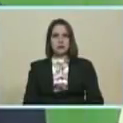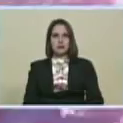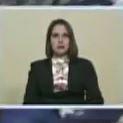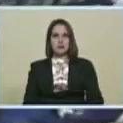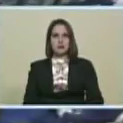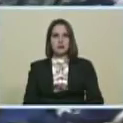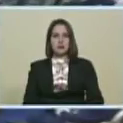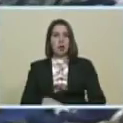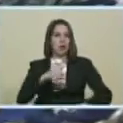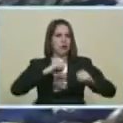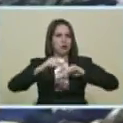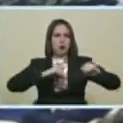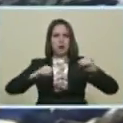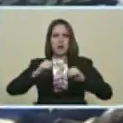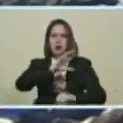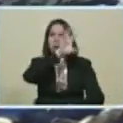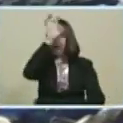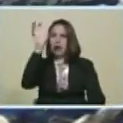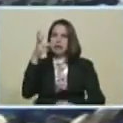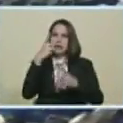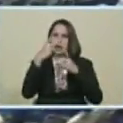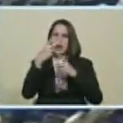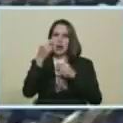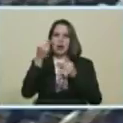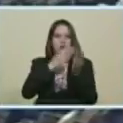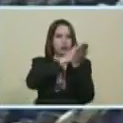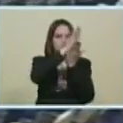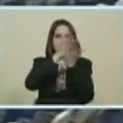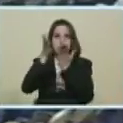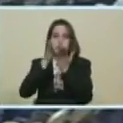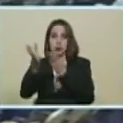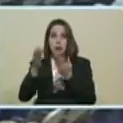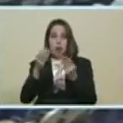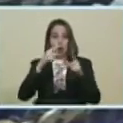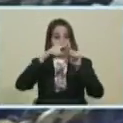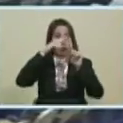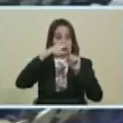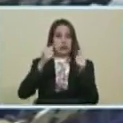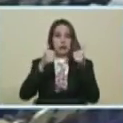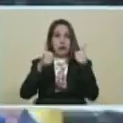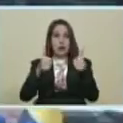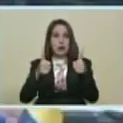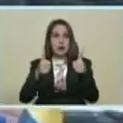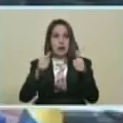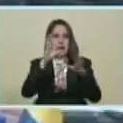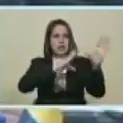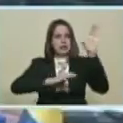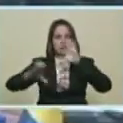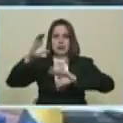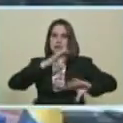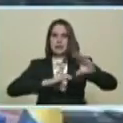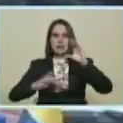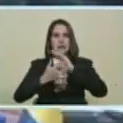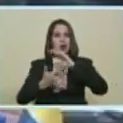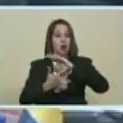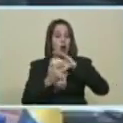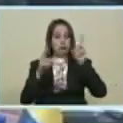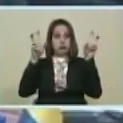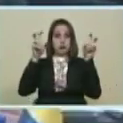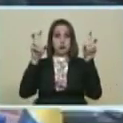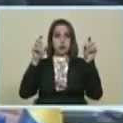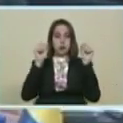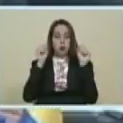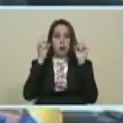El movimiento De países no alineados Reconoce la positiva Contribución De la ciencia La tecnología Y la innovación